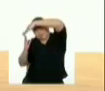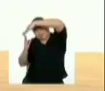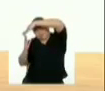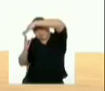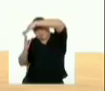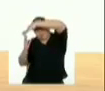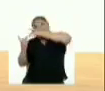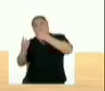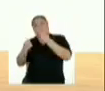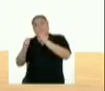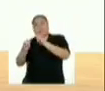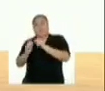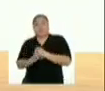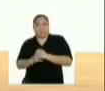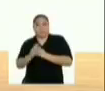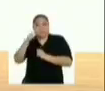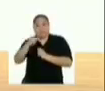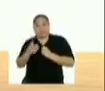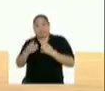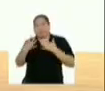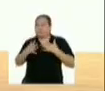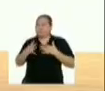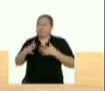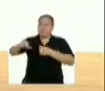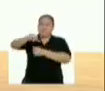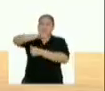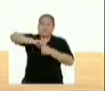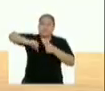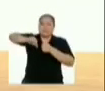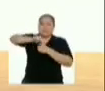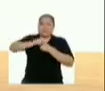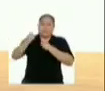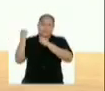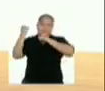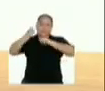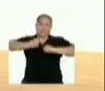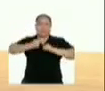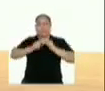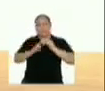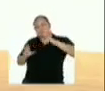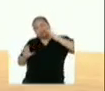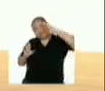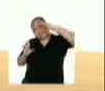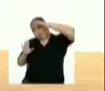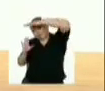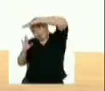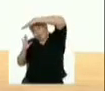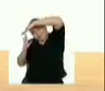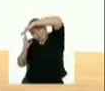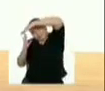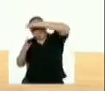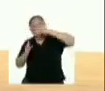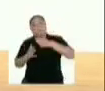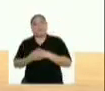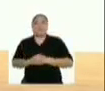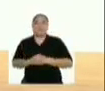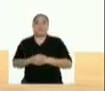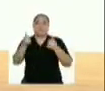Eso es. Proyecta, proyecta toda tu energía hacia la casa de la vecina. Muy bien. Eso.